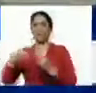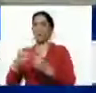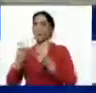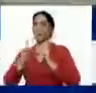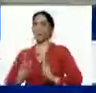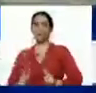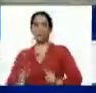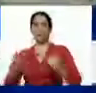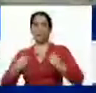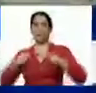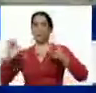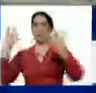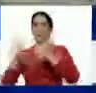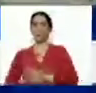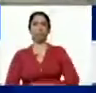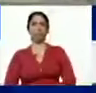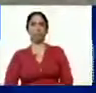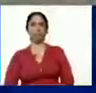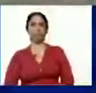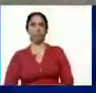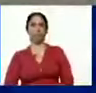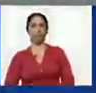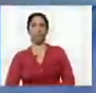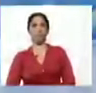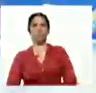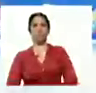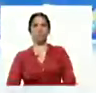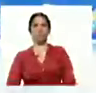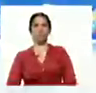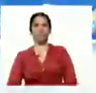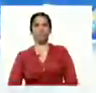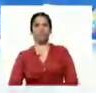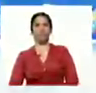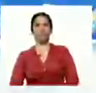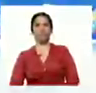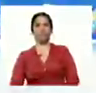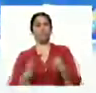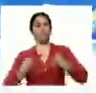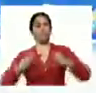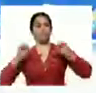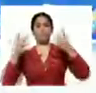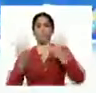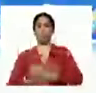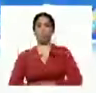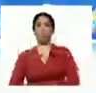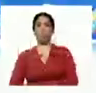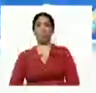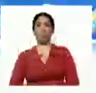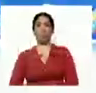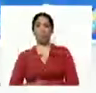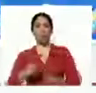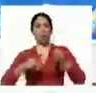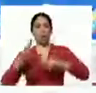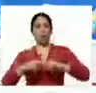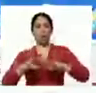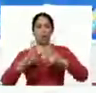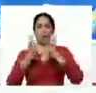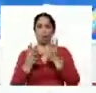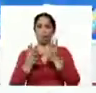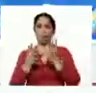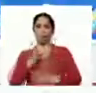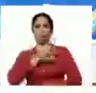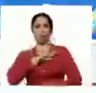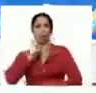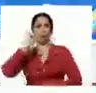rinde viviremos y venceremos venceremos viviremos y venceremos y construiremos un mundo una